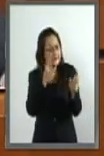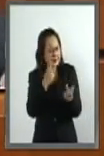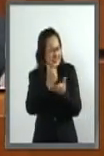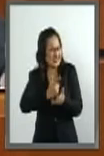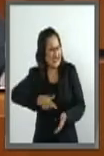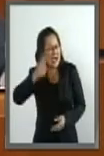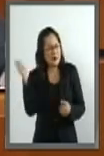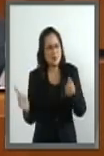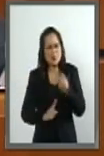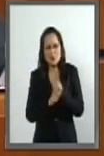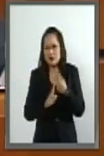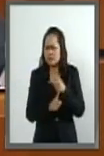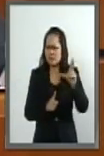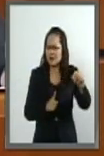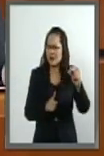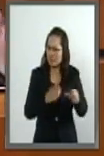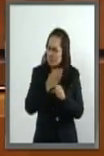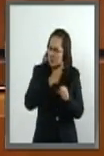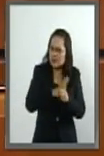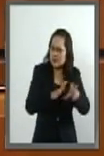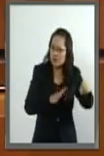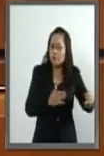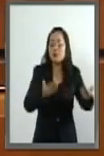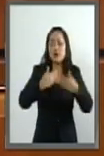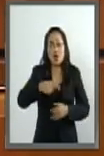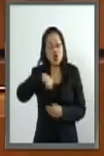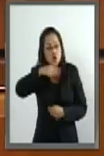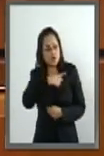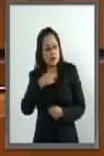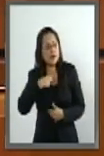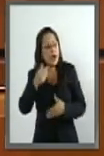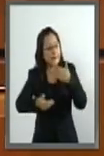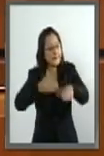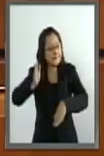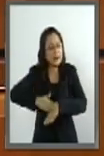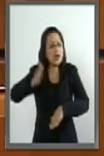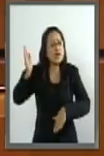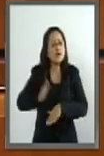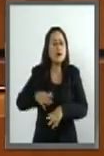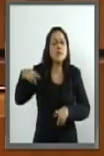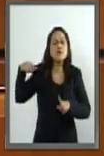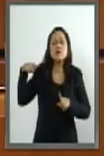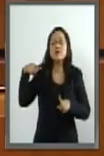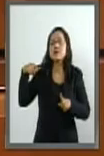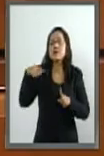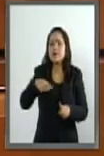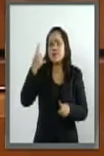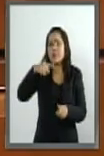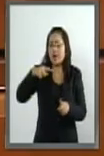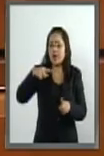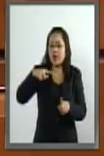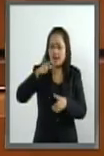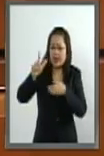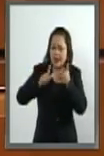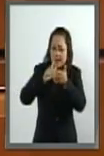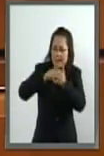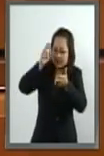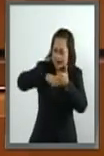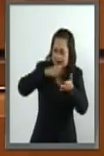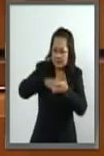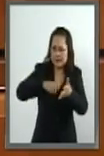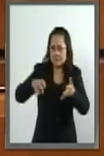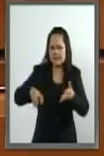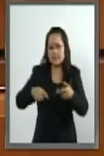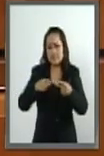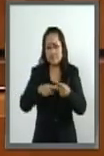padecimiento. Tenemos que seguir avanzando en reformas legales y